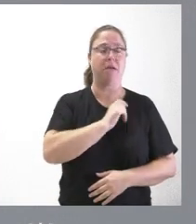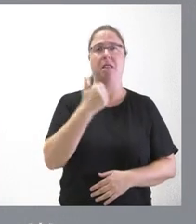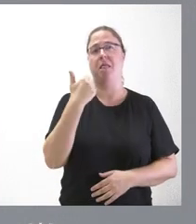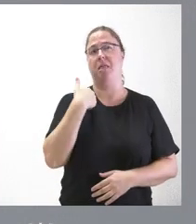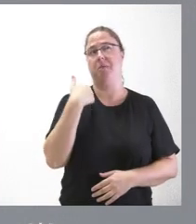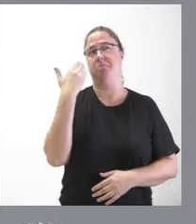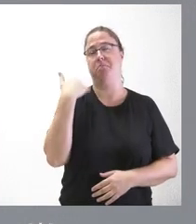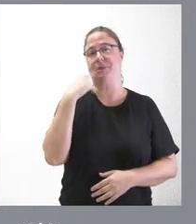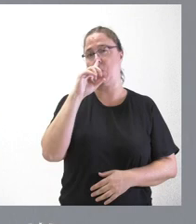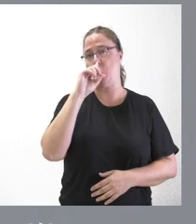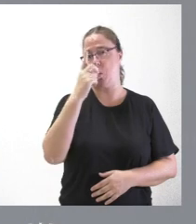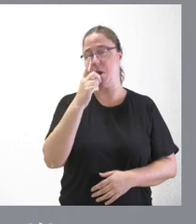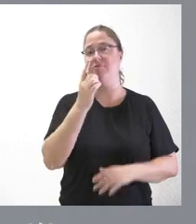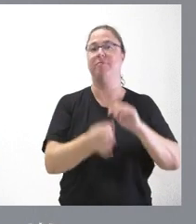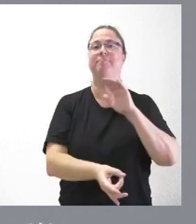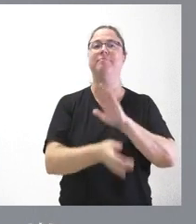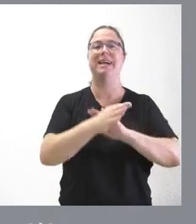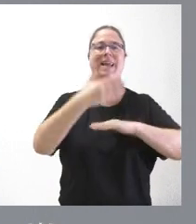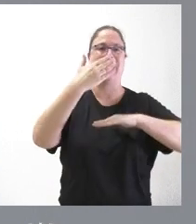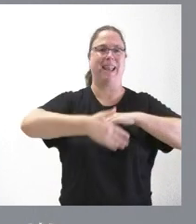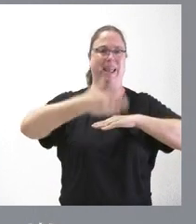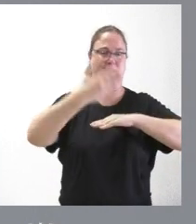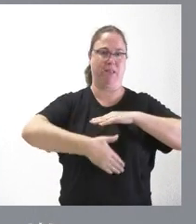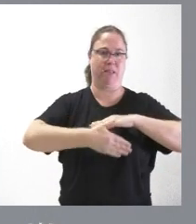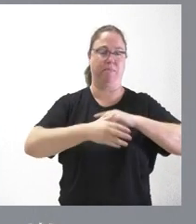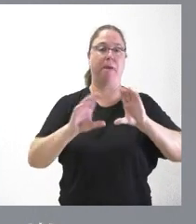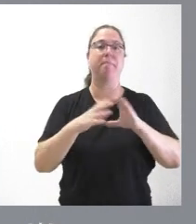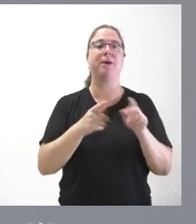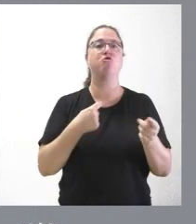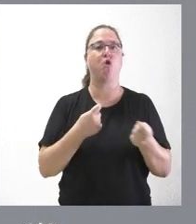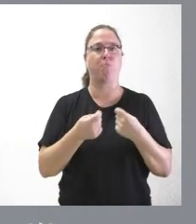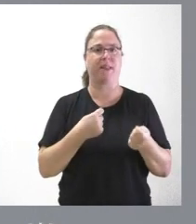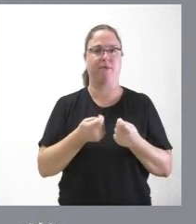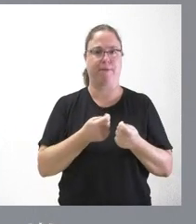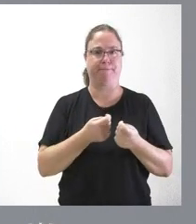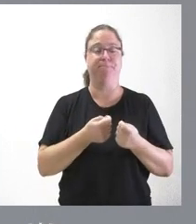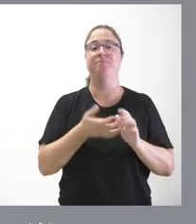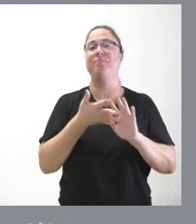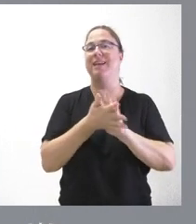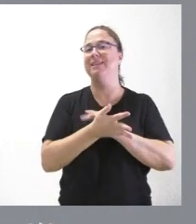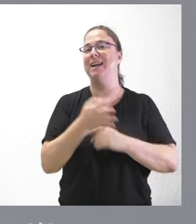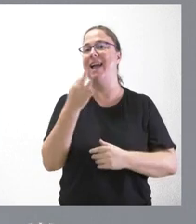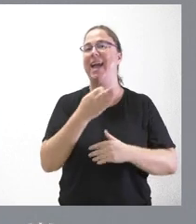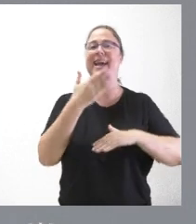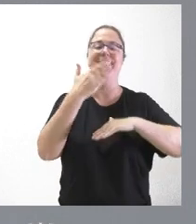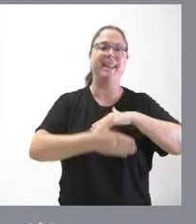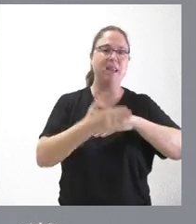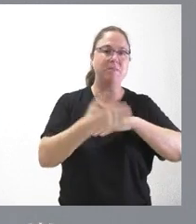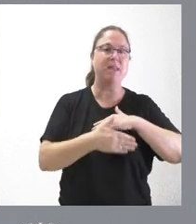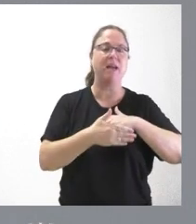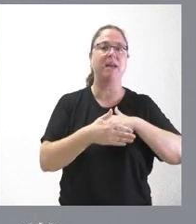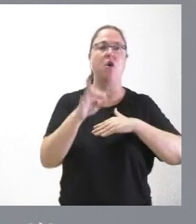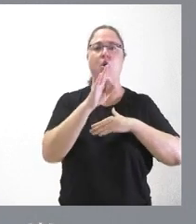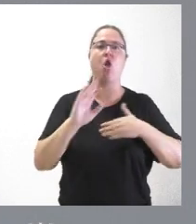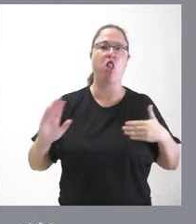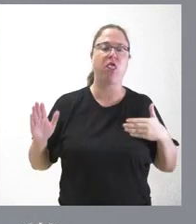decidió poner en marcha una serie de restricciones para el pequeño comercio que suponía la limitación de la iluminación, el cierre a